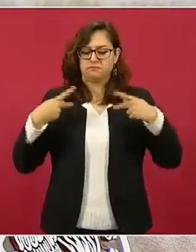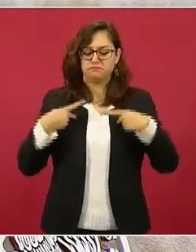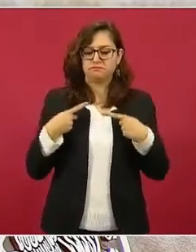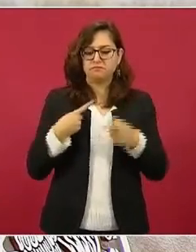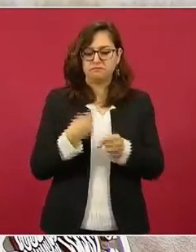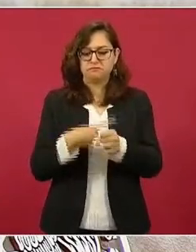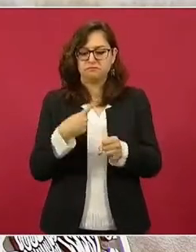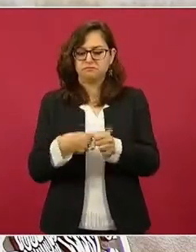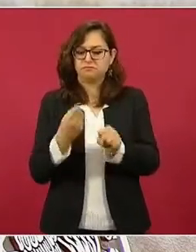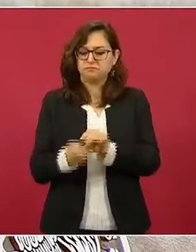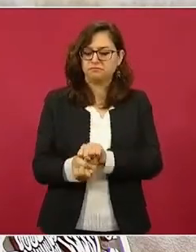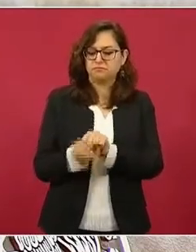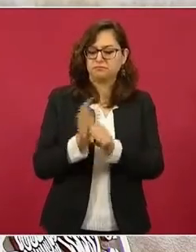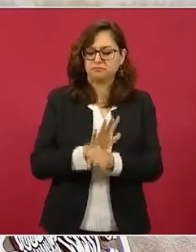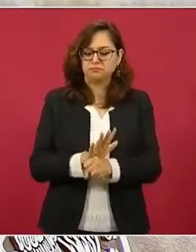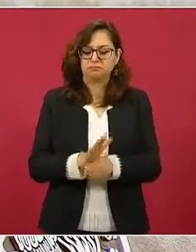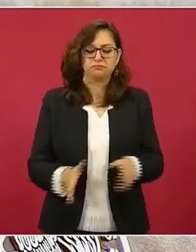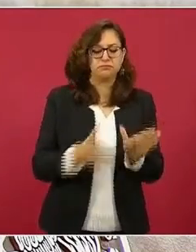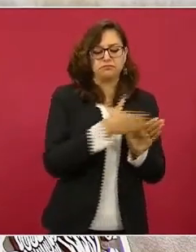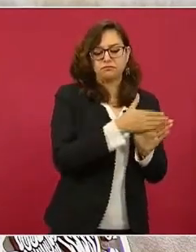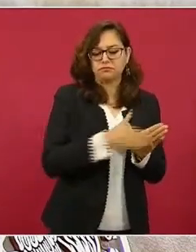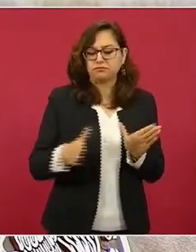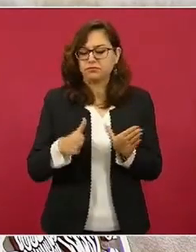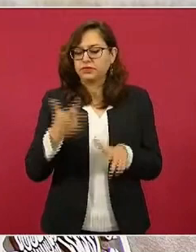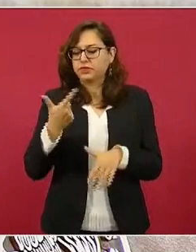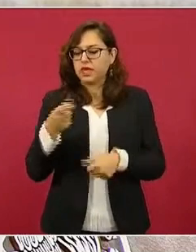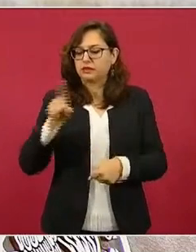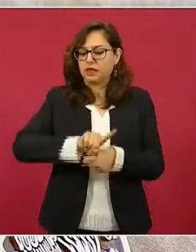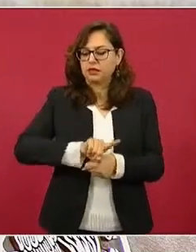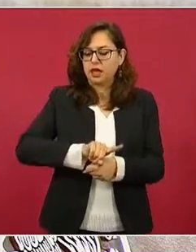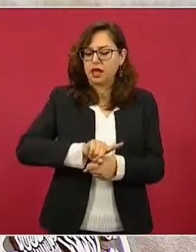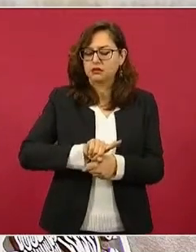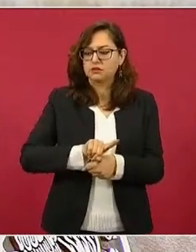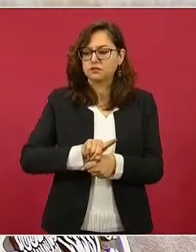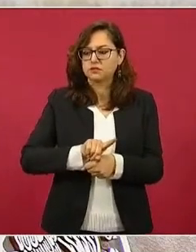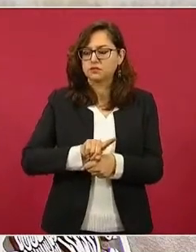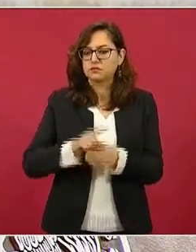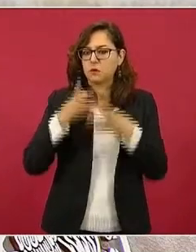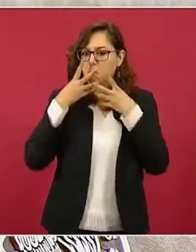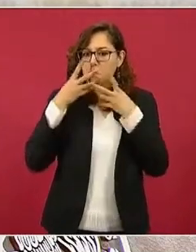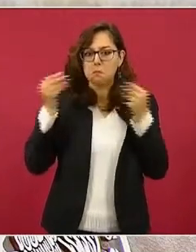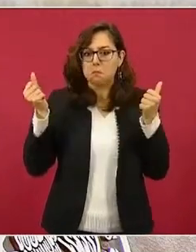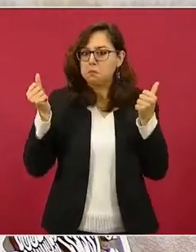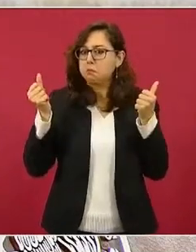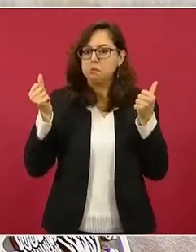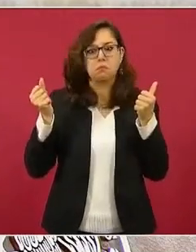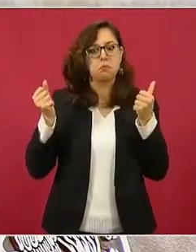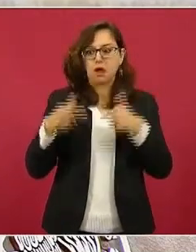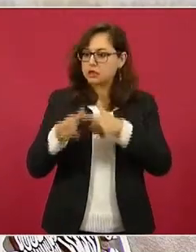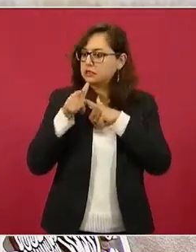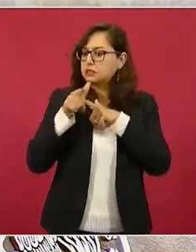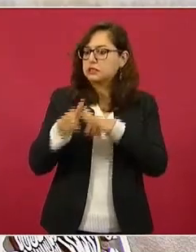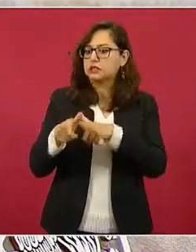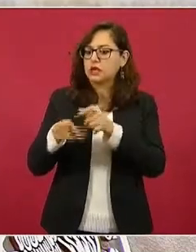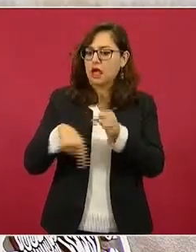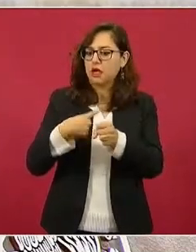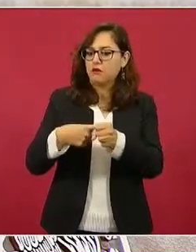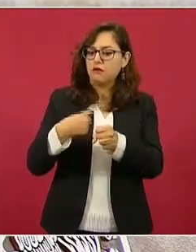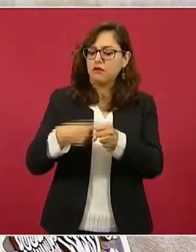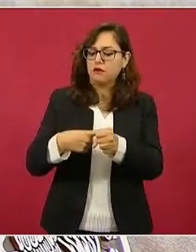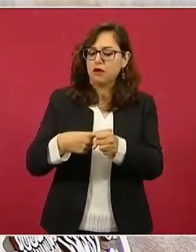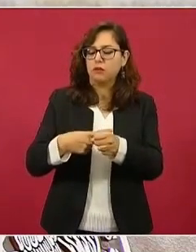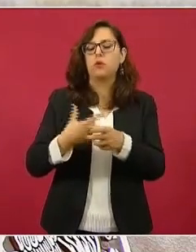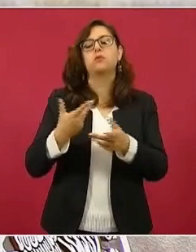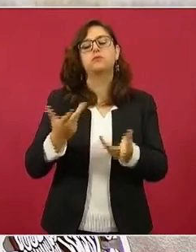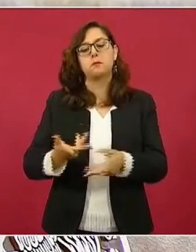síntomas con incluso algún tipo de agravamiento de las condiciones de salud, el IMSS a través de